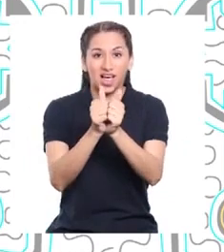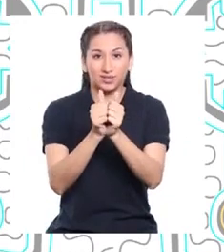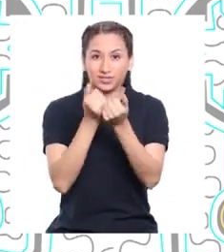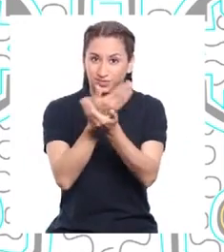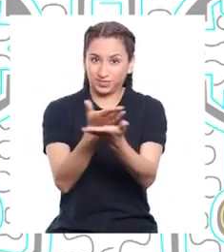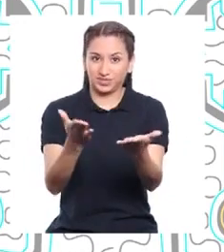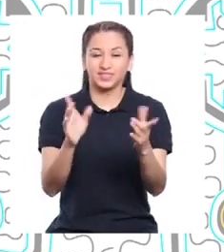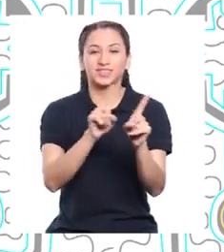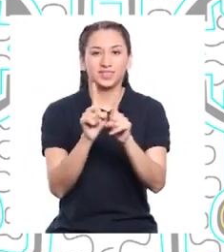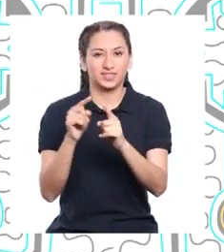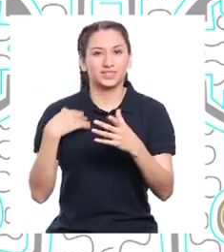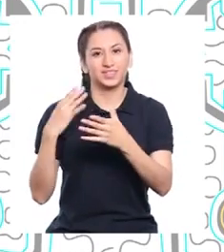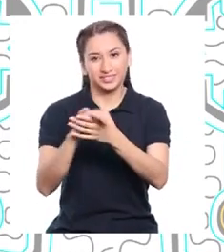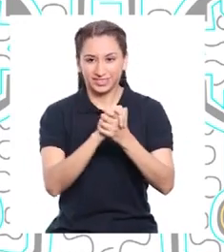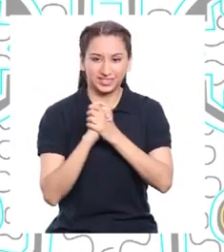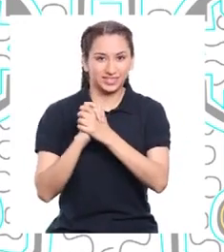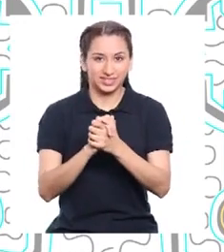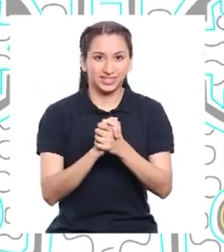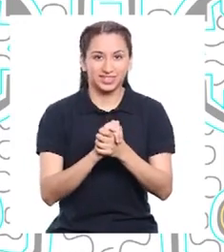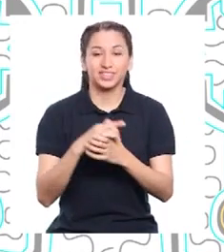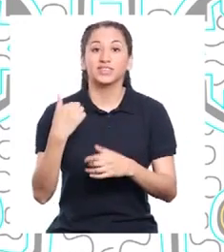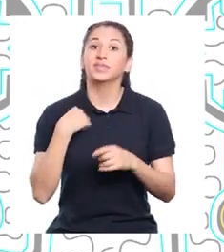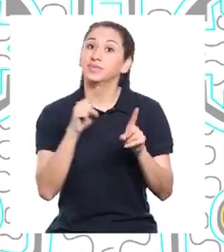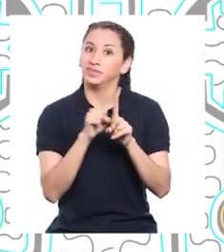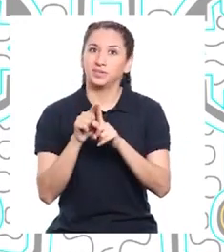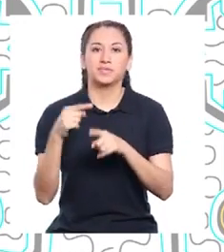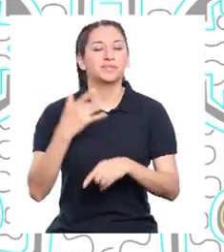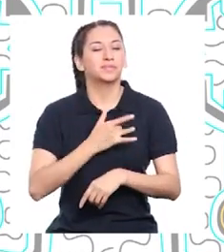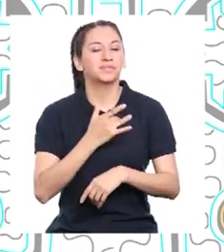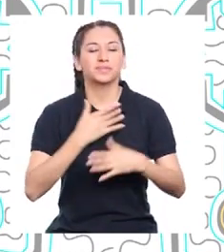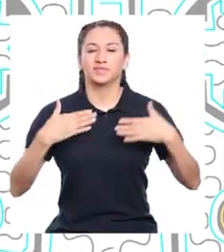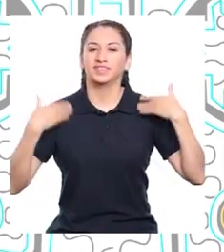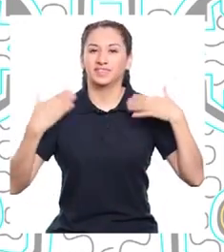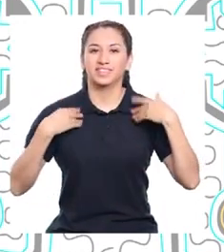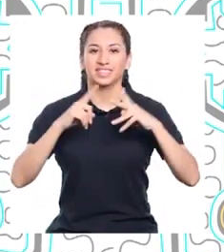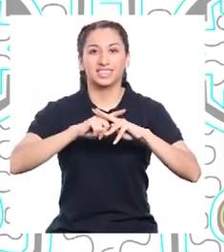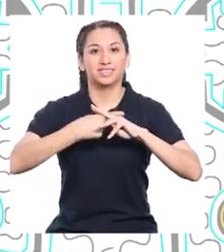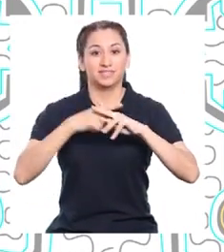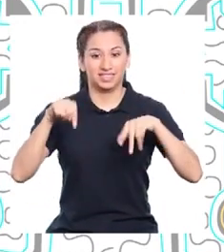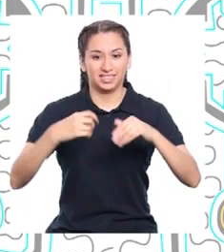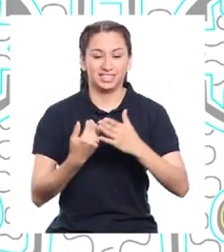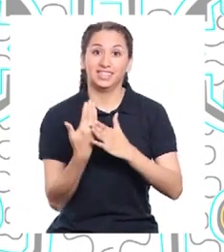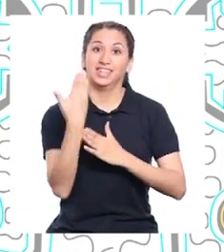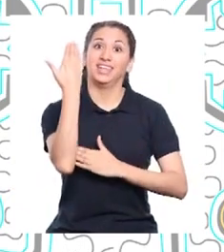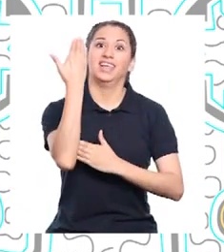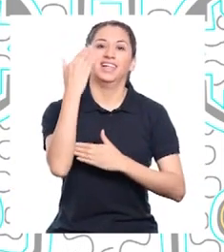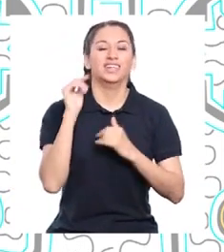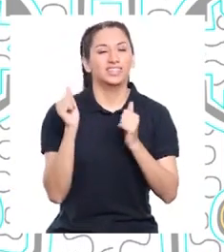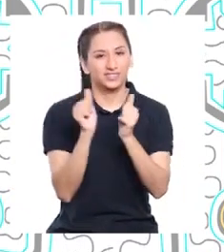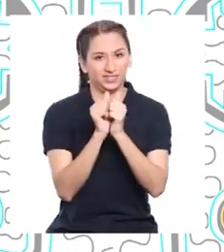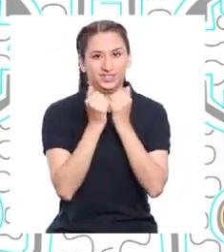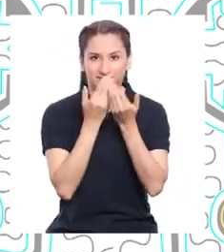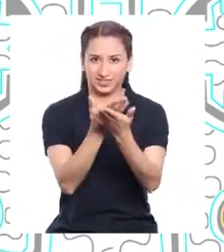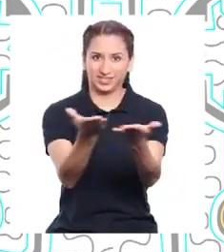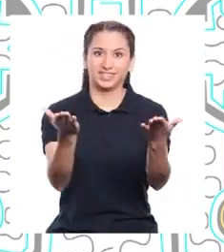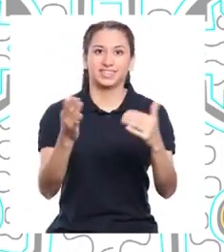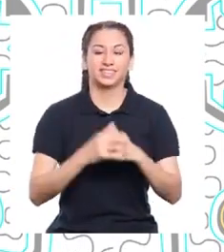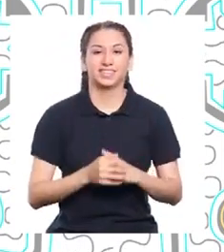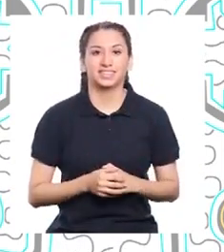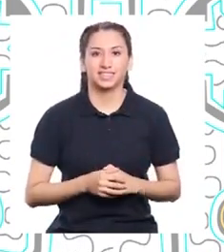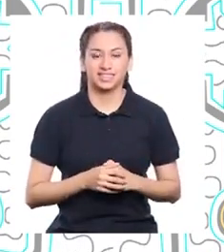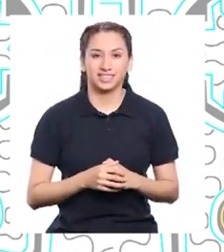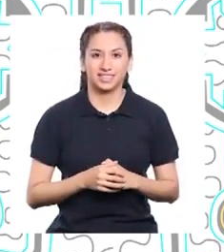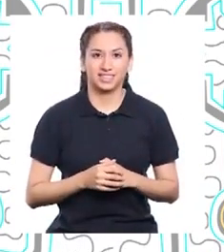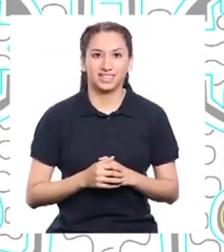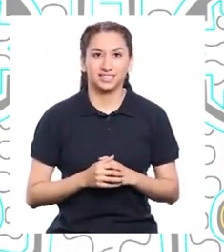ustedes y mis compañeros. ¡Y yo estoy feliz de empezar el día con ustedes! ¡Excelente!